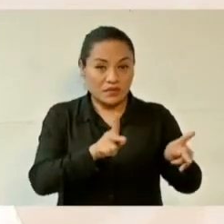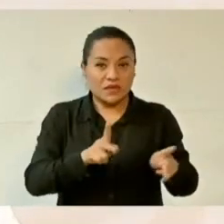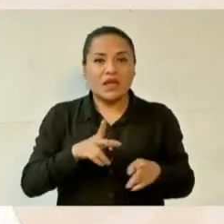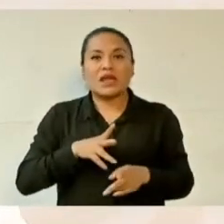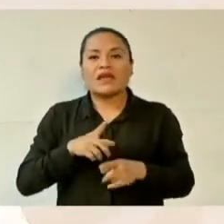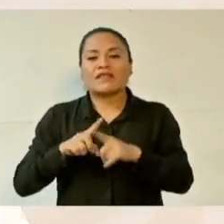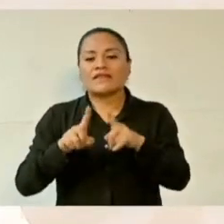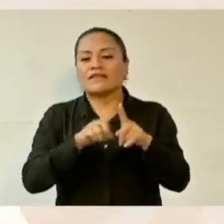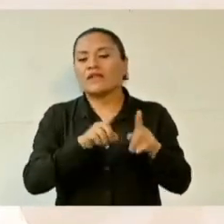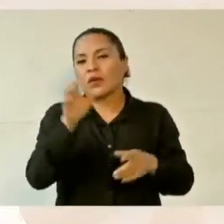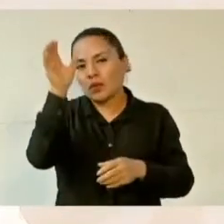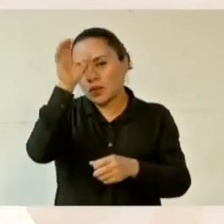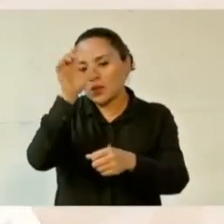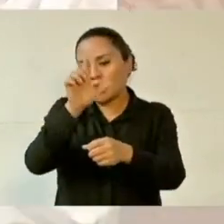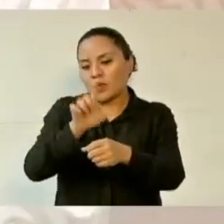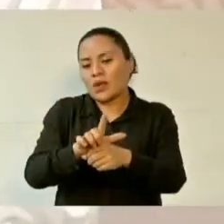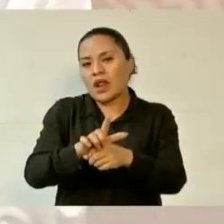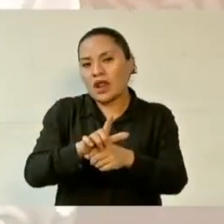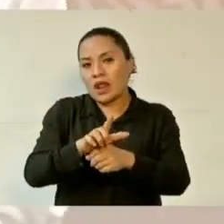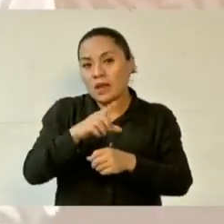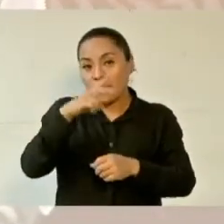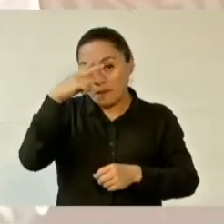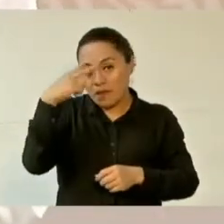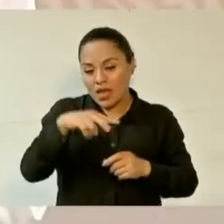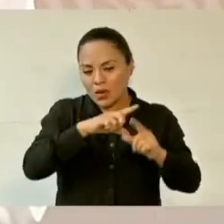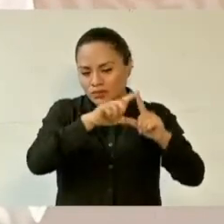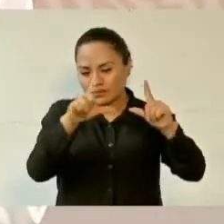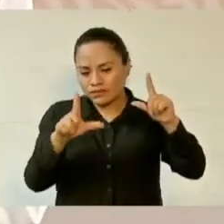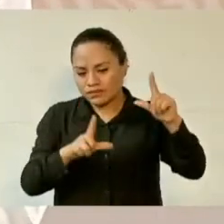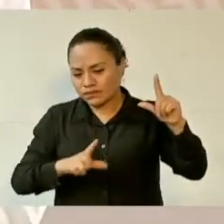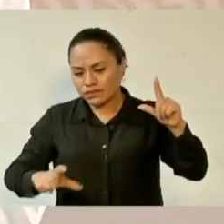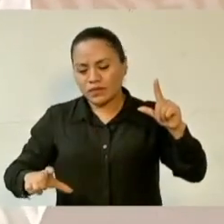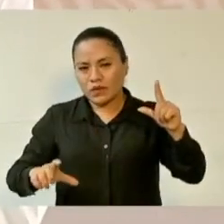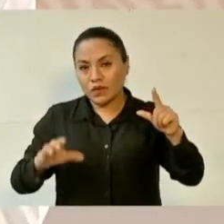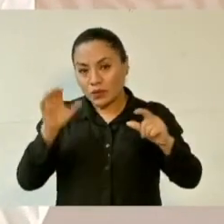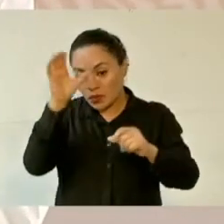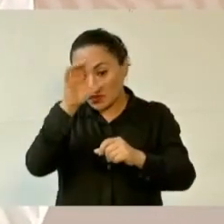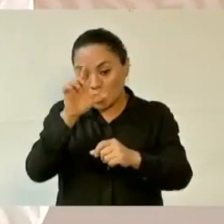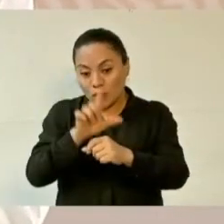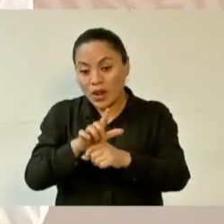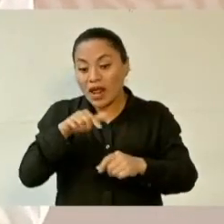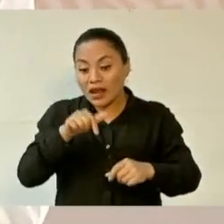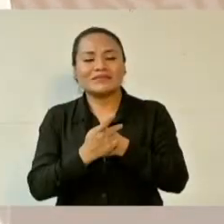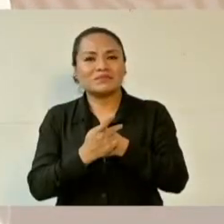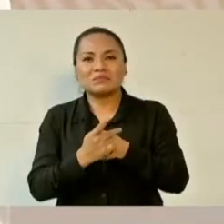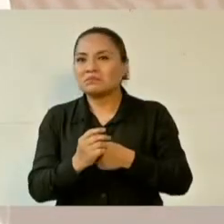cultural que es México, del mosaico cultural que es nuestro país.